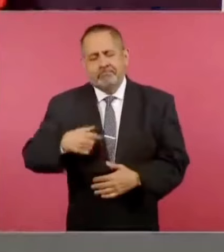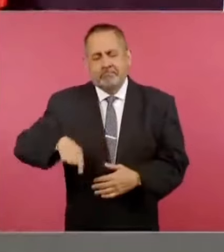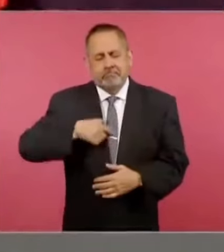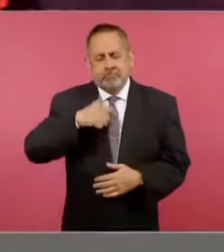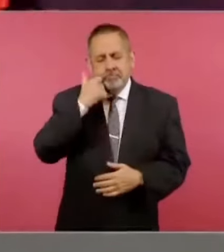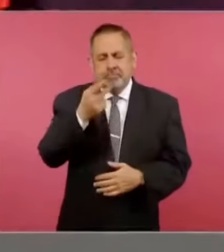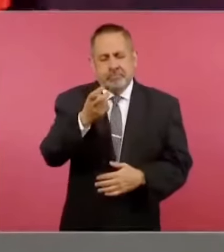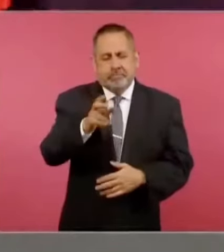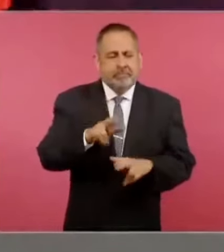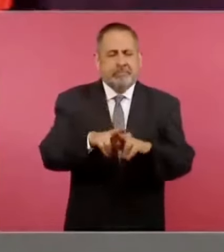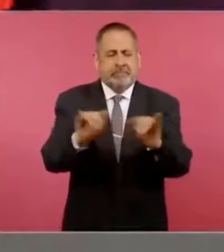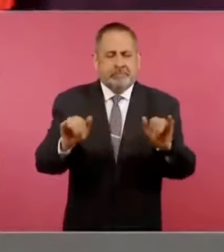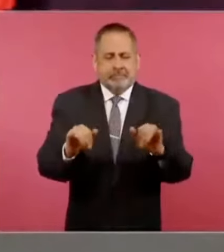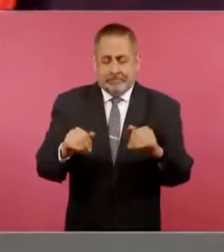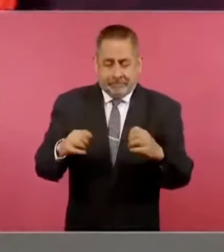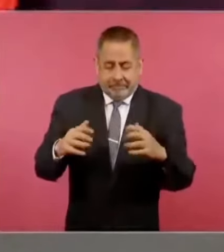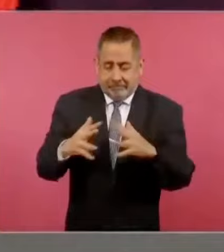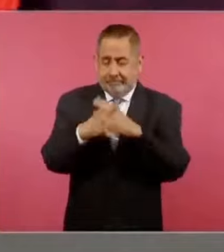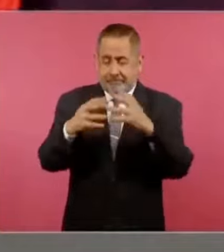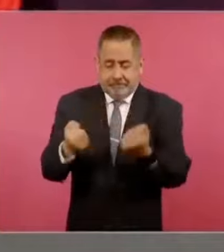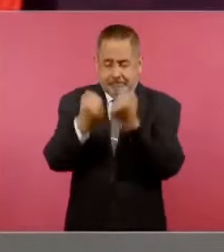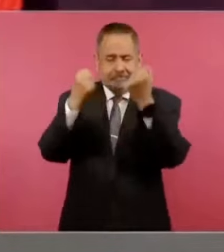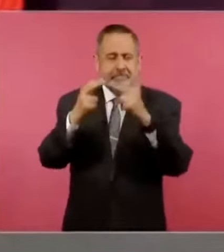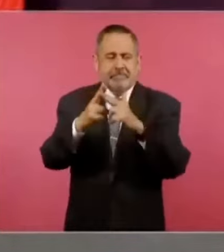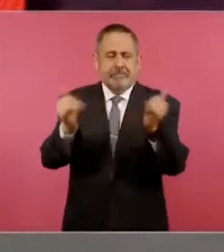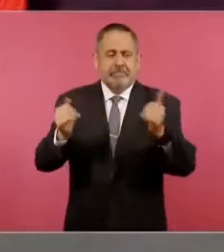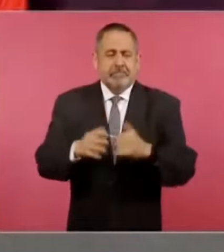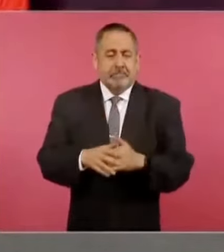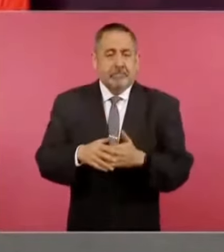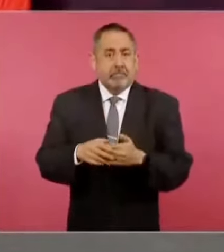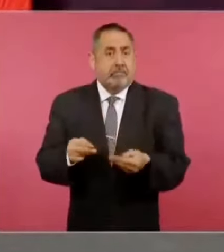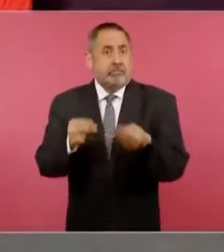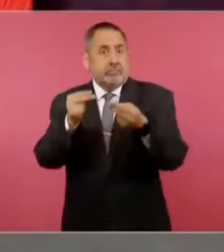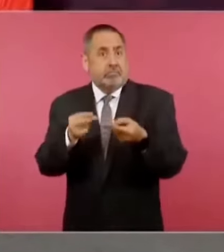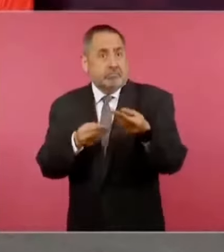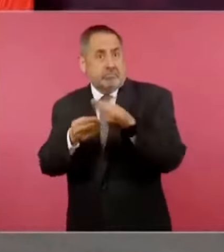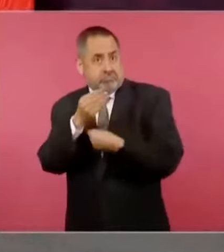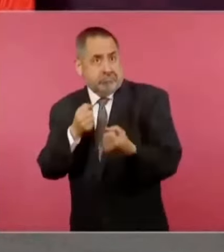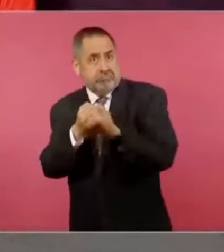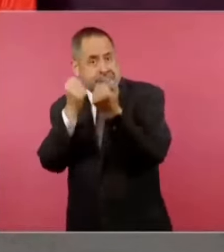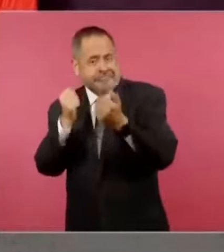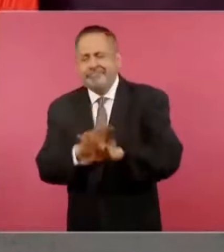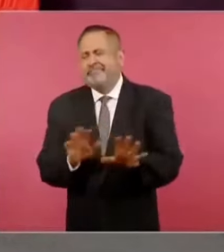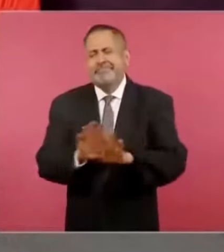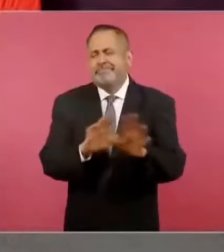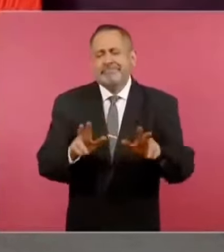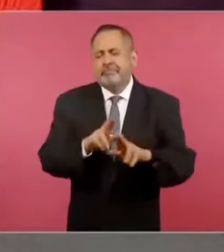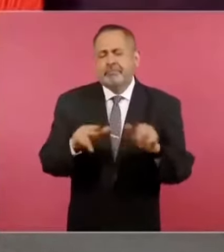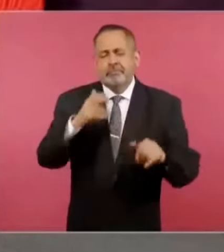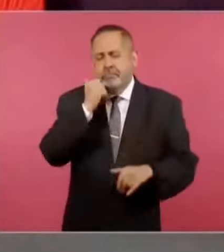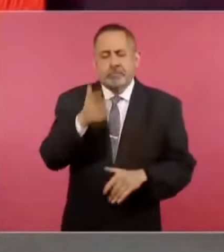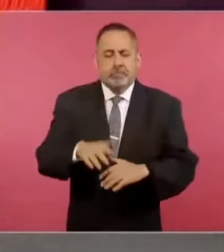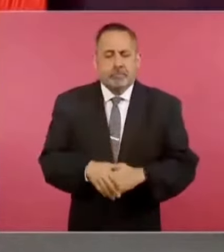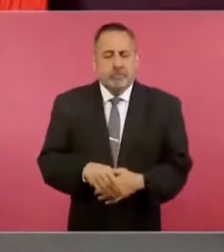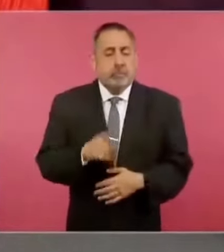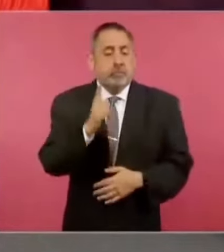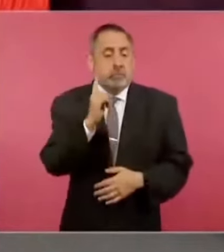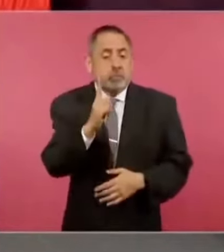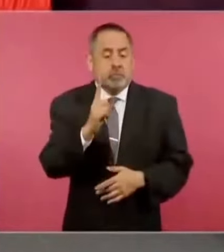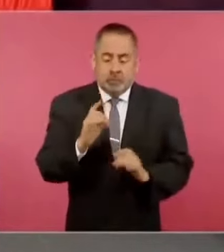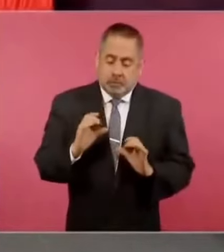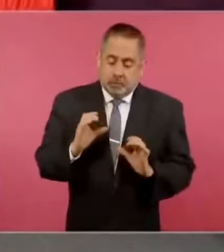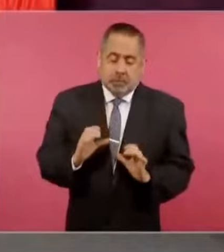ningún tipo de guerra, ni siquiera la comercial, nada más cuidar